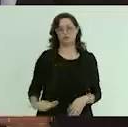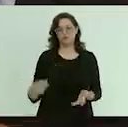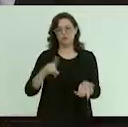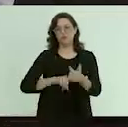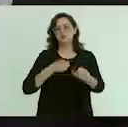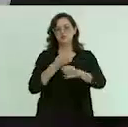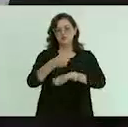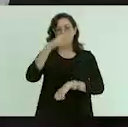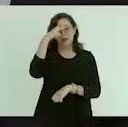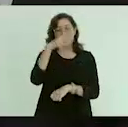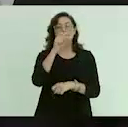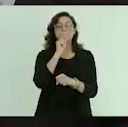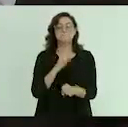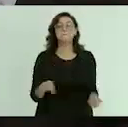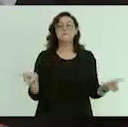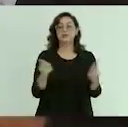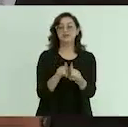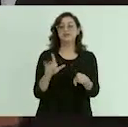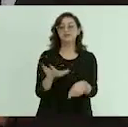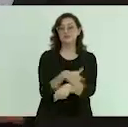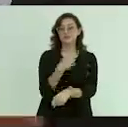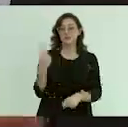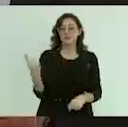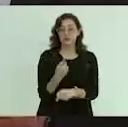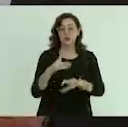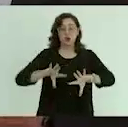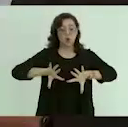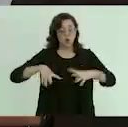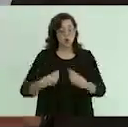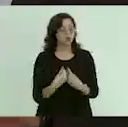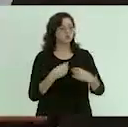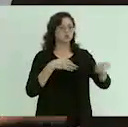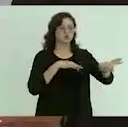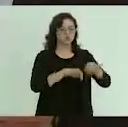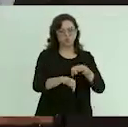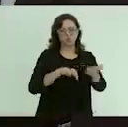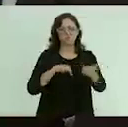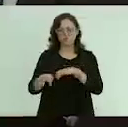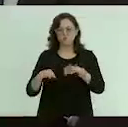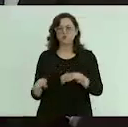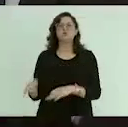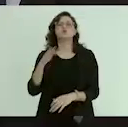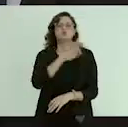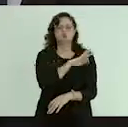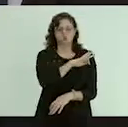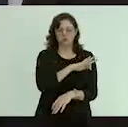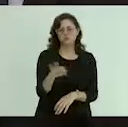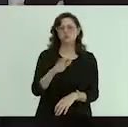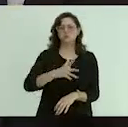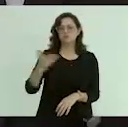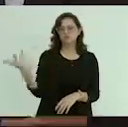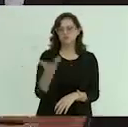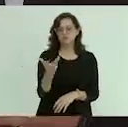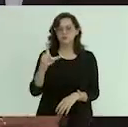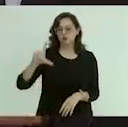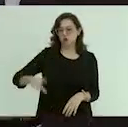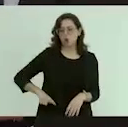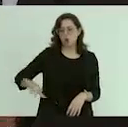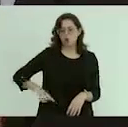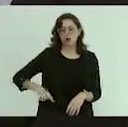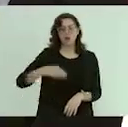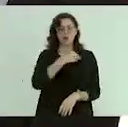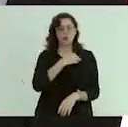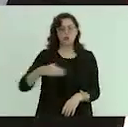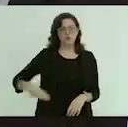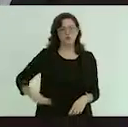Este es un ejemplo muy claro del trabajo en conjunto que se puede llevar a cabo entre los gobiernos municipales,